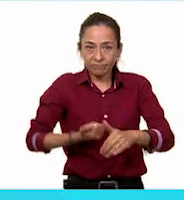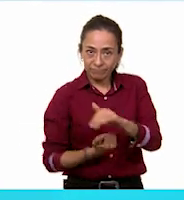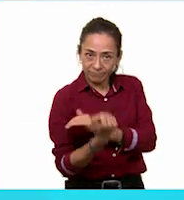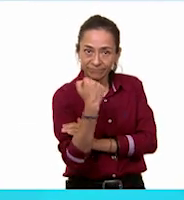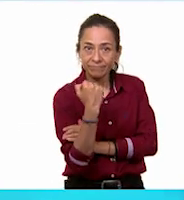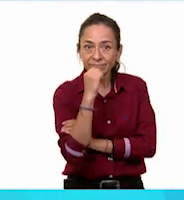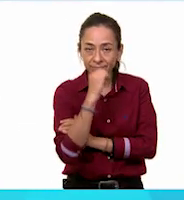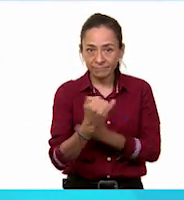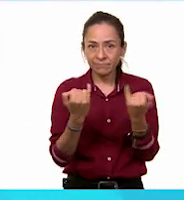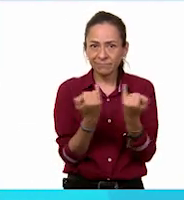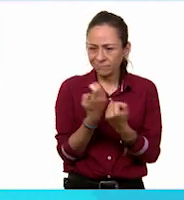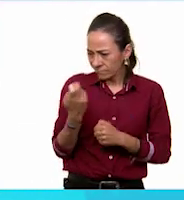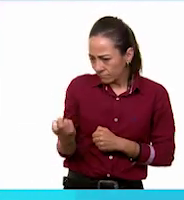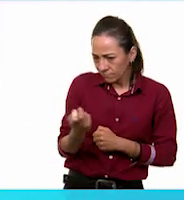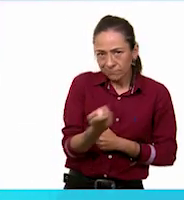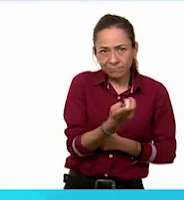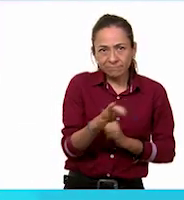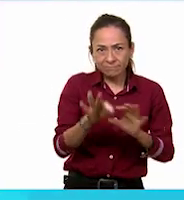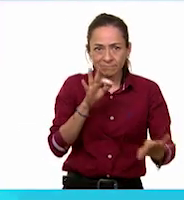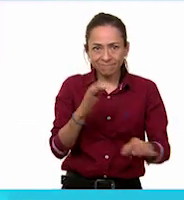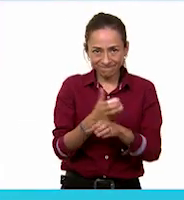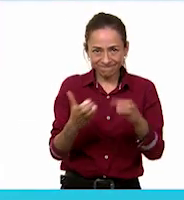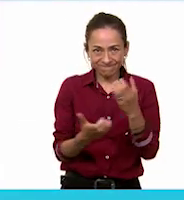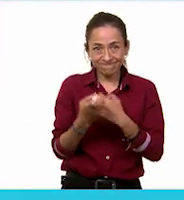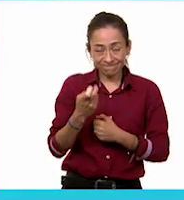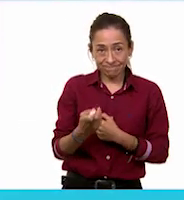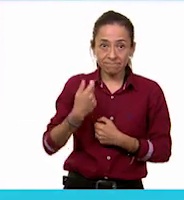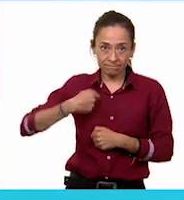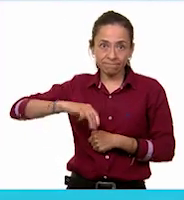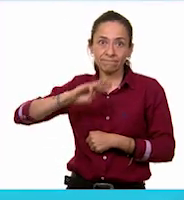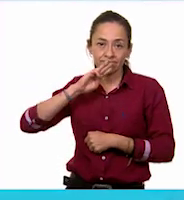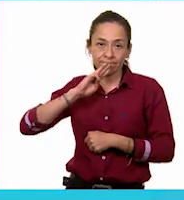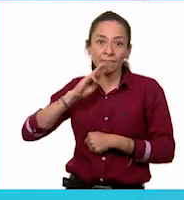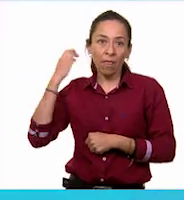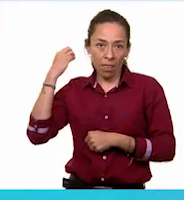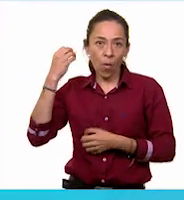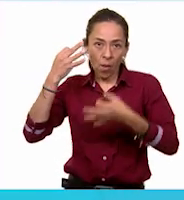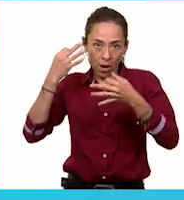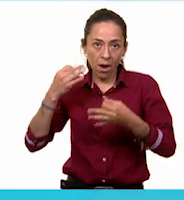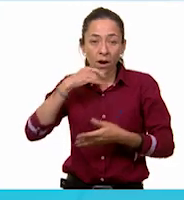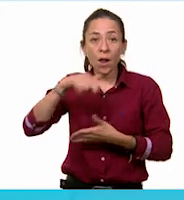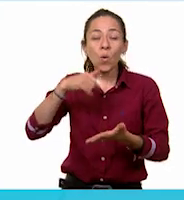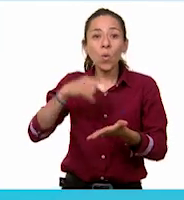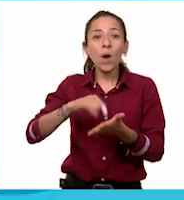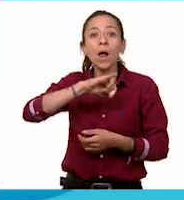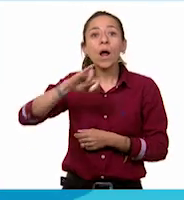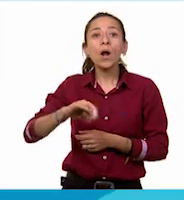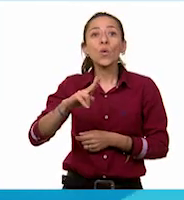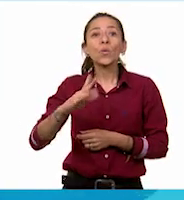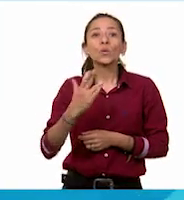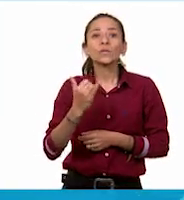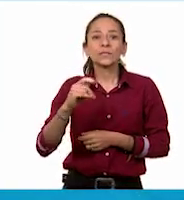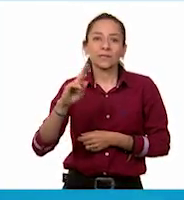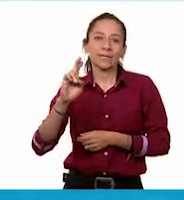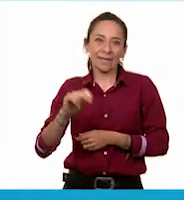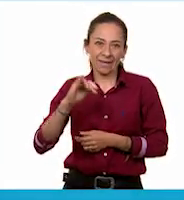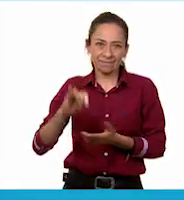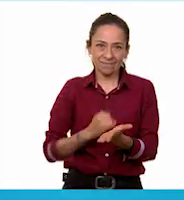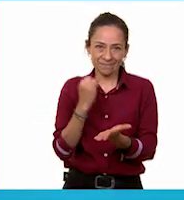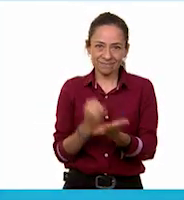Escogí estos objetos porque mi mamá es de Juchitán, Oaxaca, porque estoy muy orgullosa de mi cultura. Adiós.